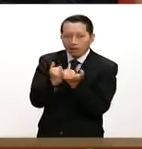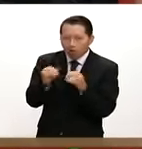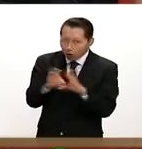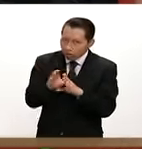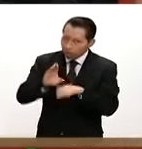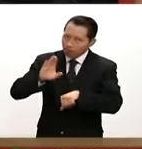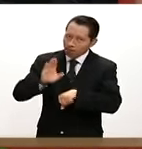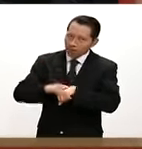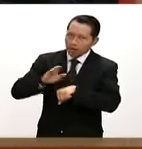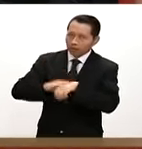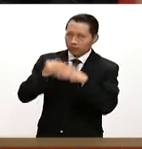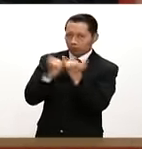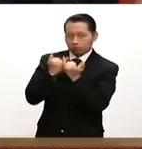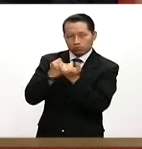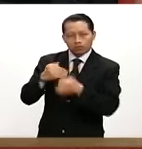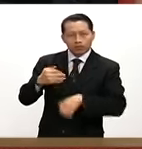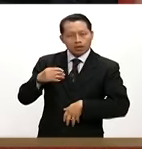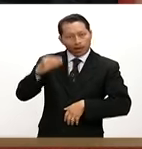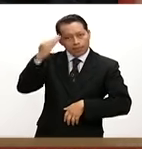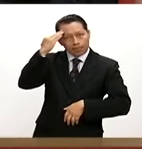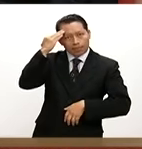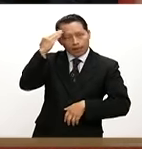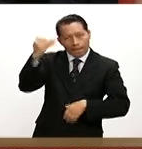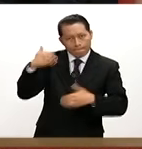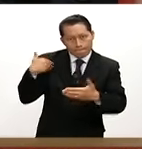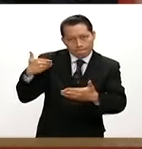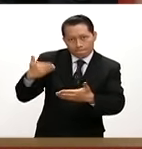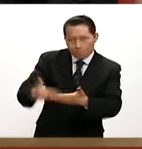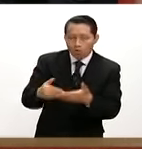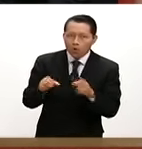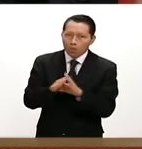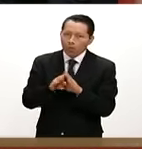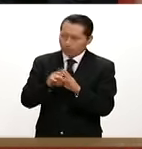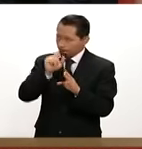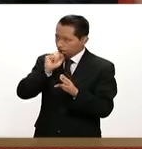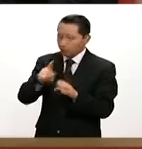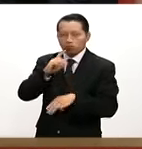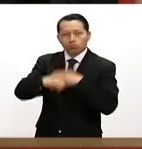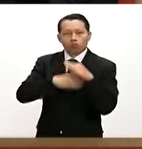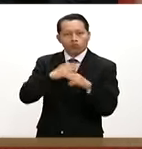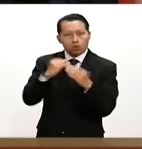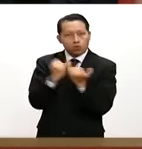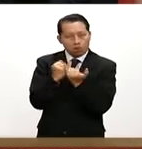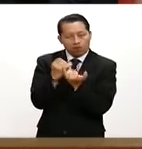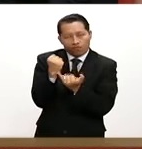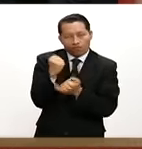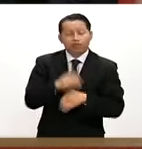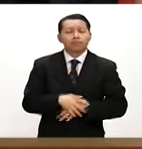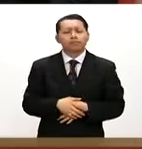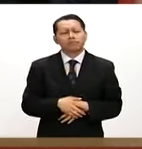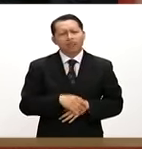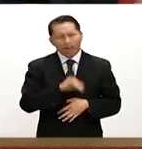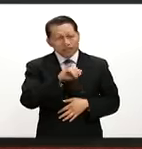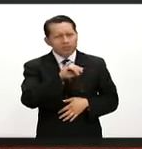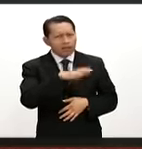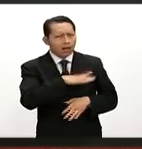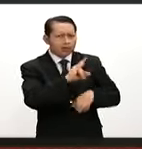frecuentes en la línea del tiempo, pero que el mundo está en esa vanguardia ya? La simulación como estrategia de